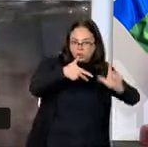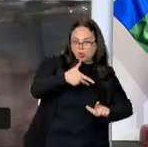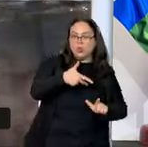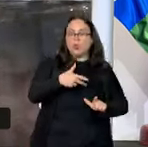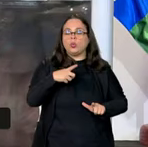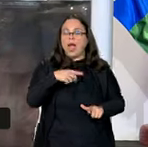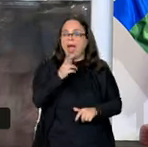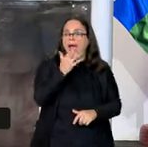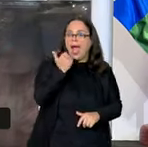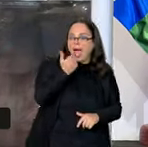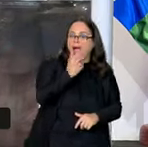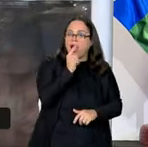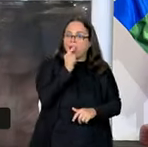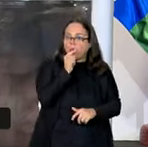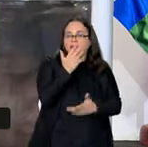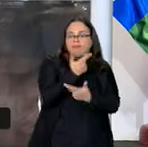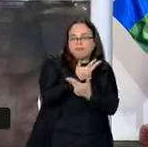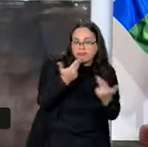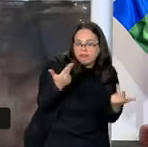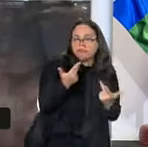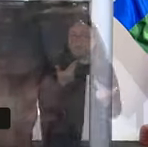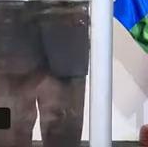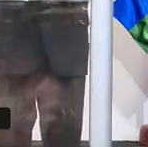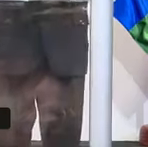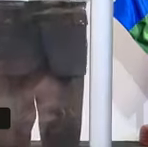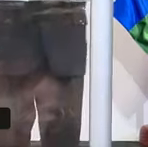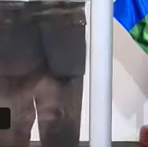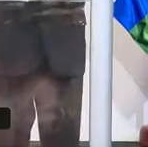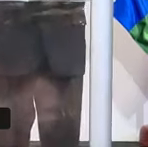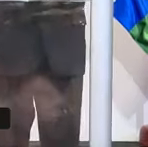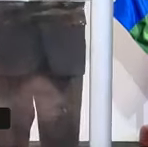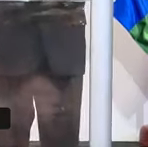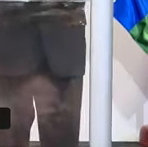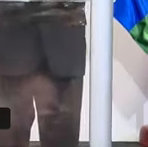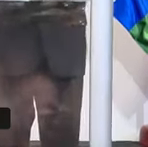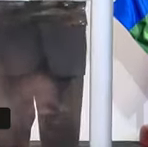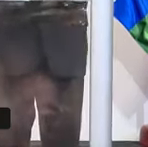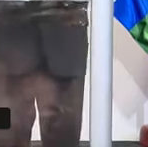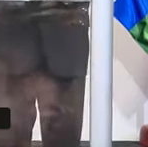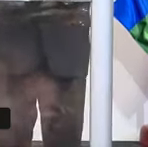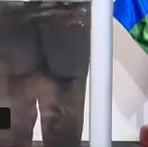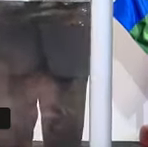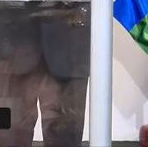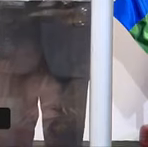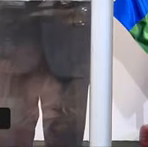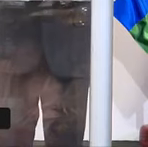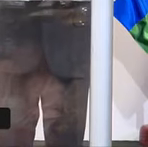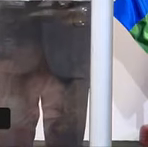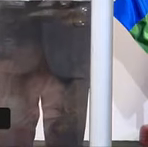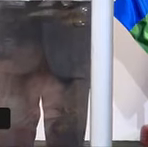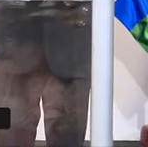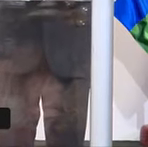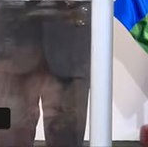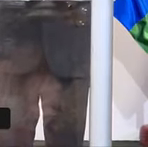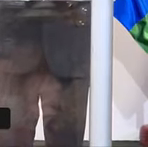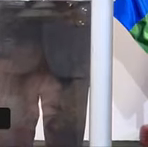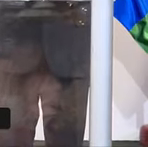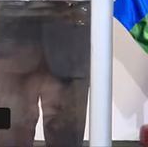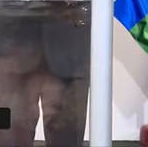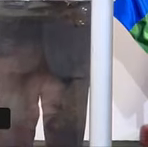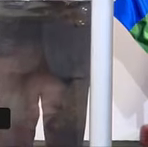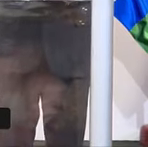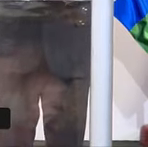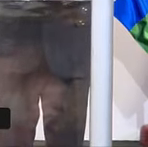agua dulce, tenemos tierra, tenemos capacidad empresarial y tenemos también los